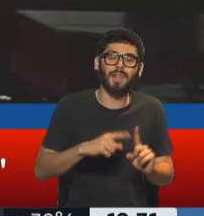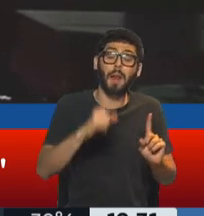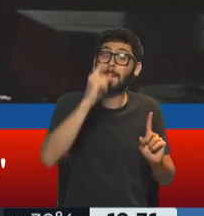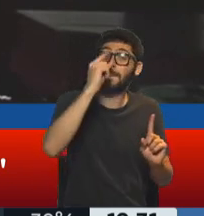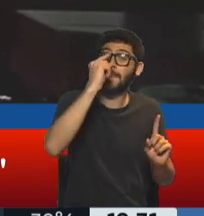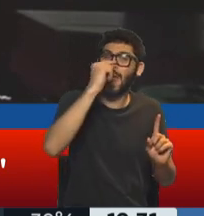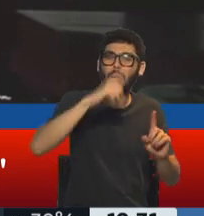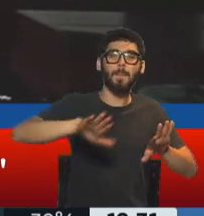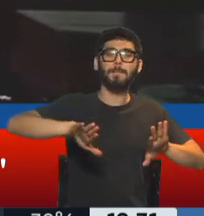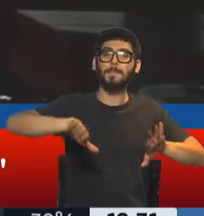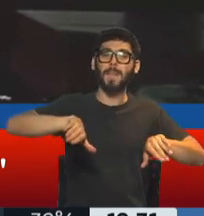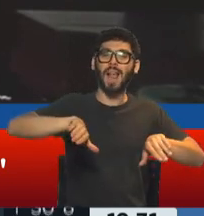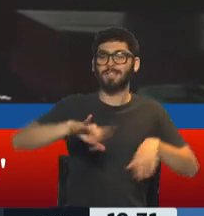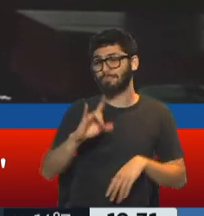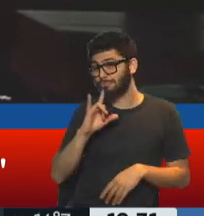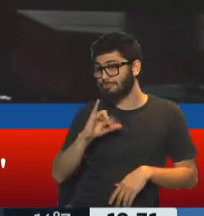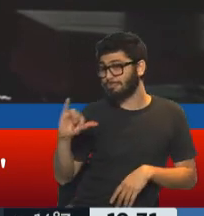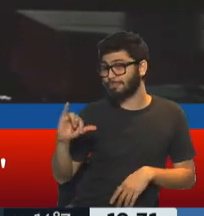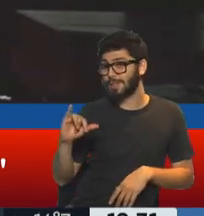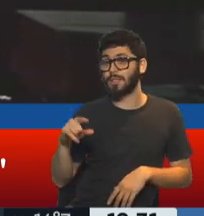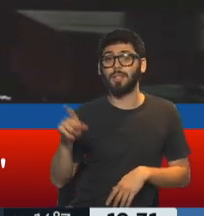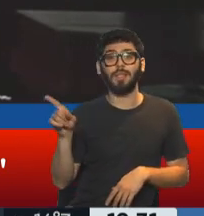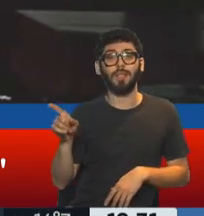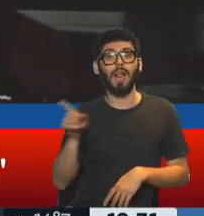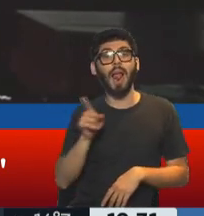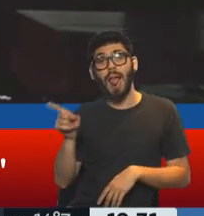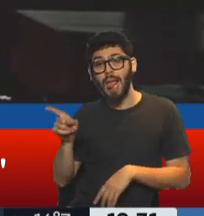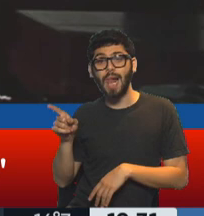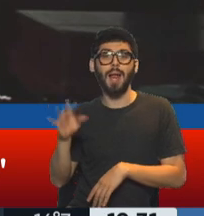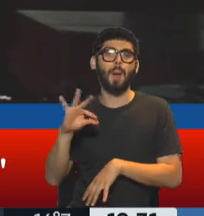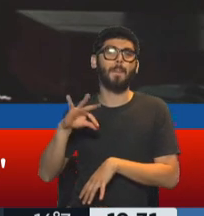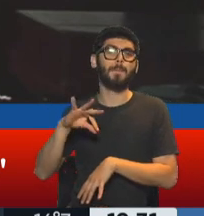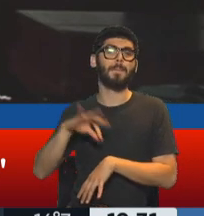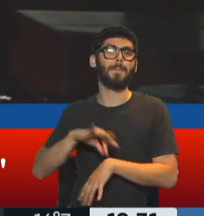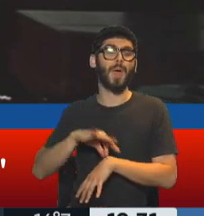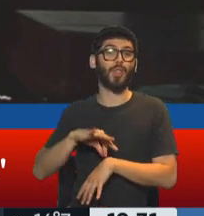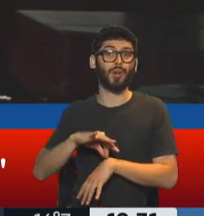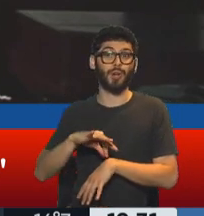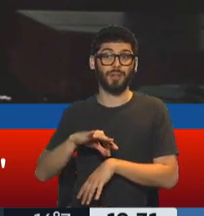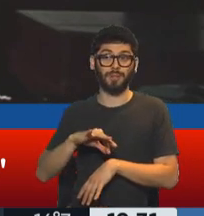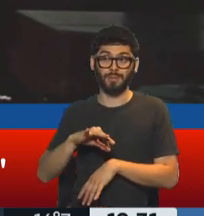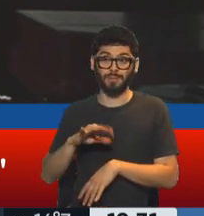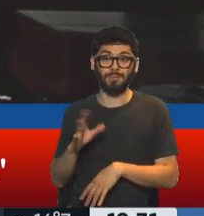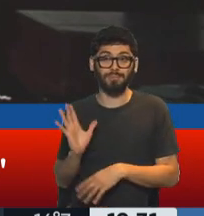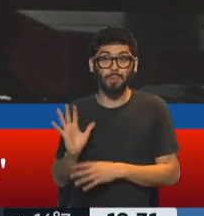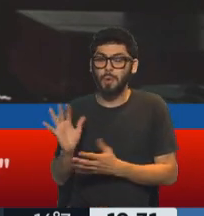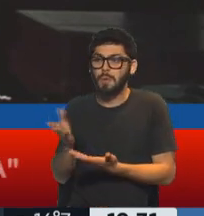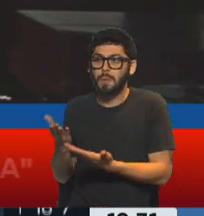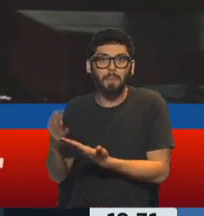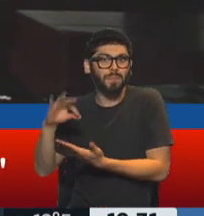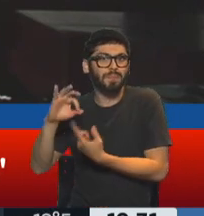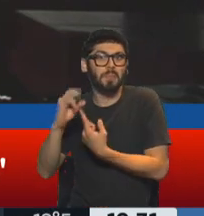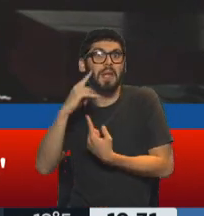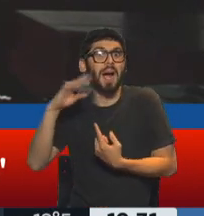la playa, diciéndole al que está al lado, el señor es médico, eso es inolvidable, esas cosas que nos dejó Kino en la memoria,